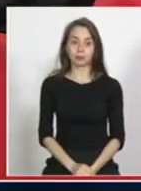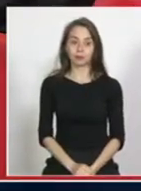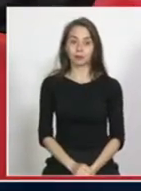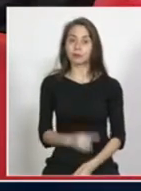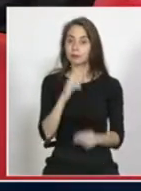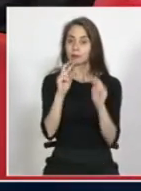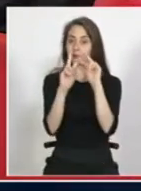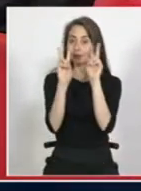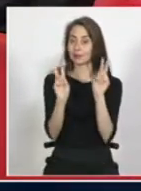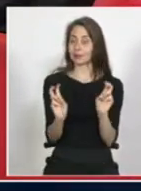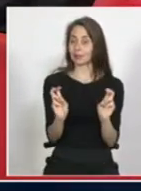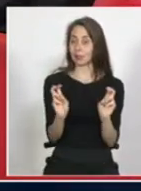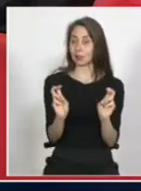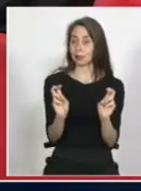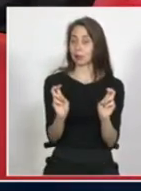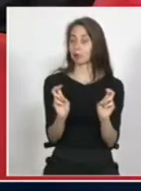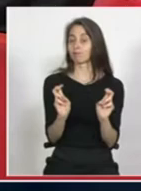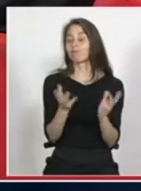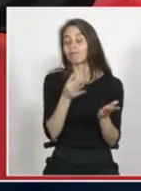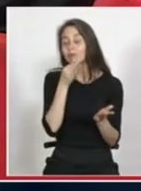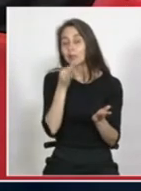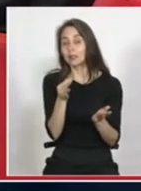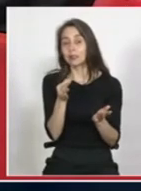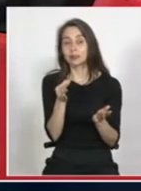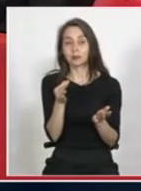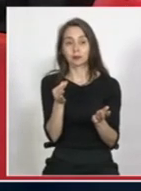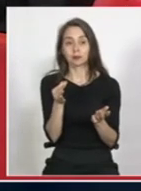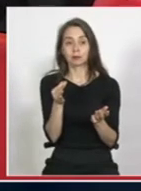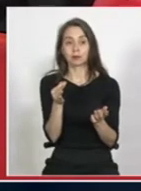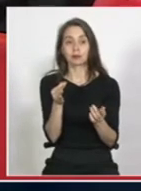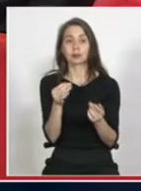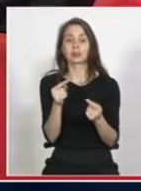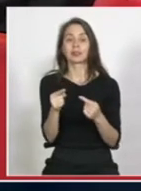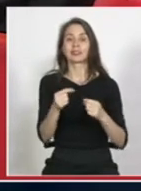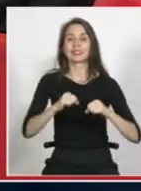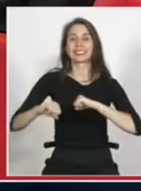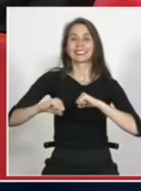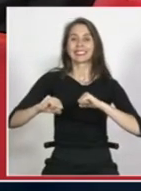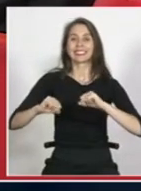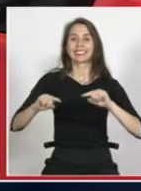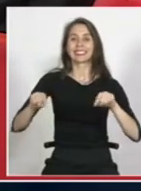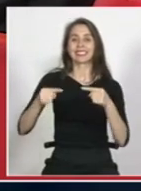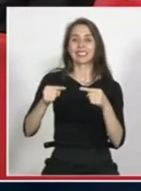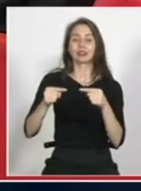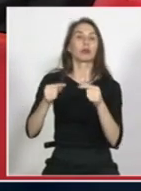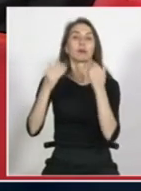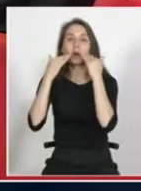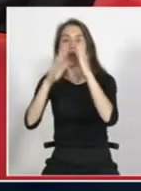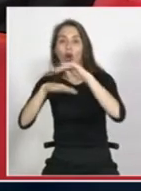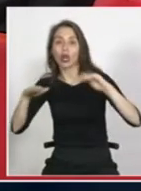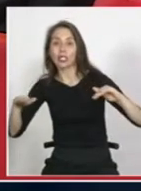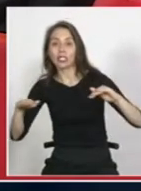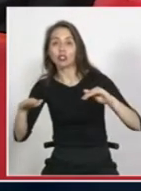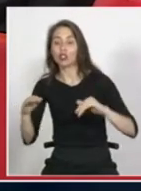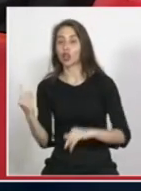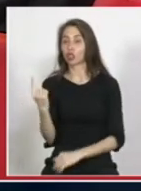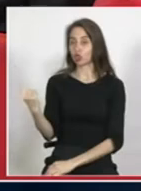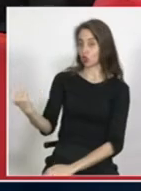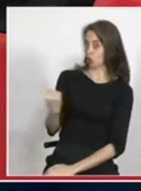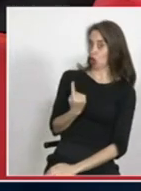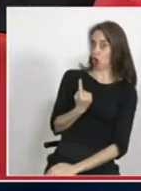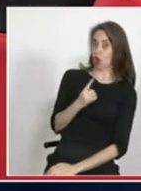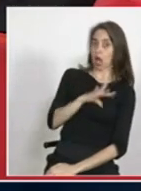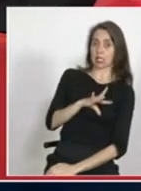tema que no podemos evadir, y que es la tensión que, finalmente, genera la discusión de los niños, porque los niños no vienen solos, vienen con sus padres.